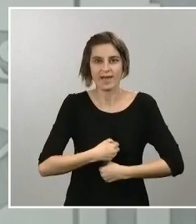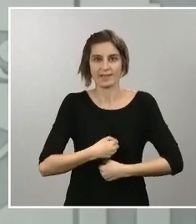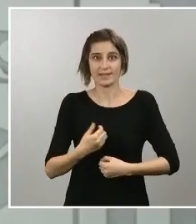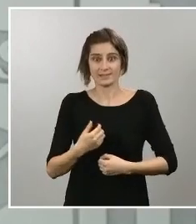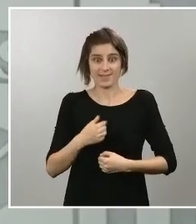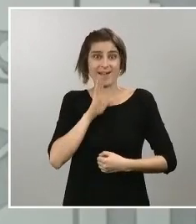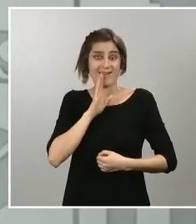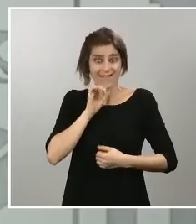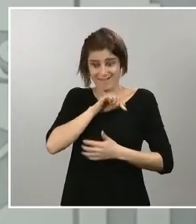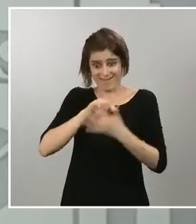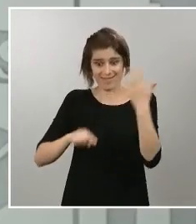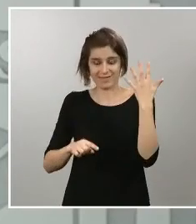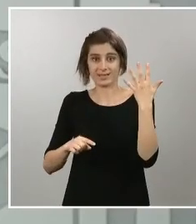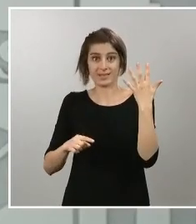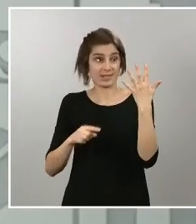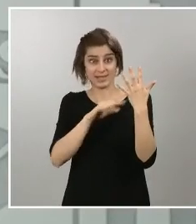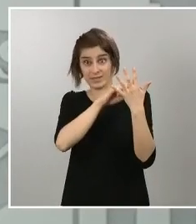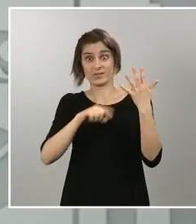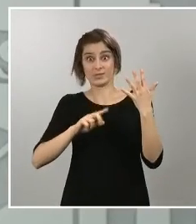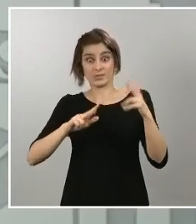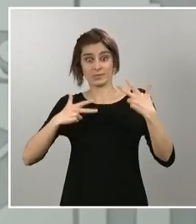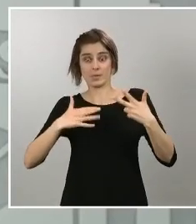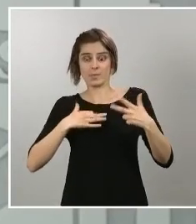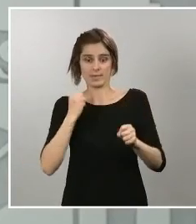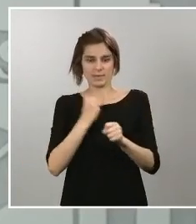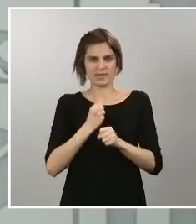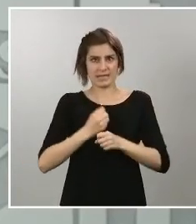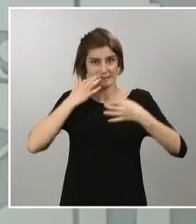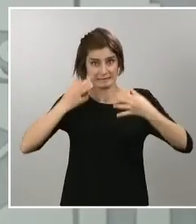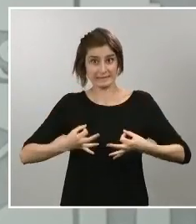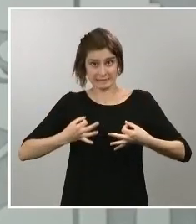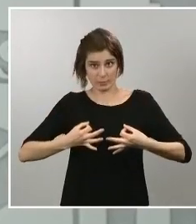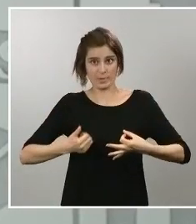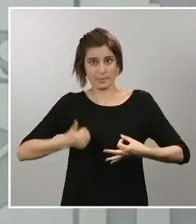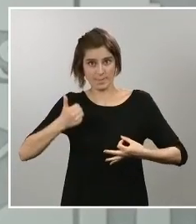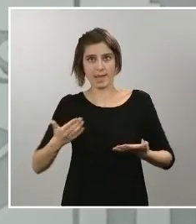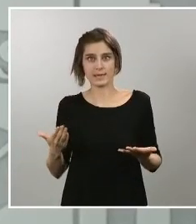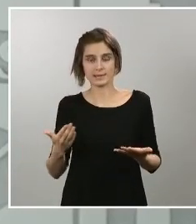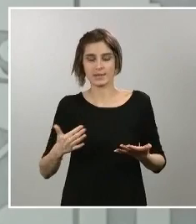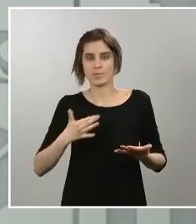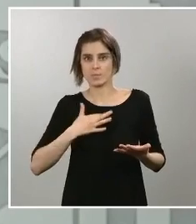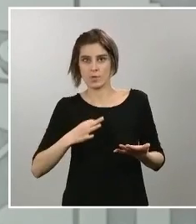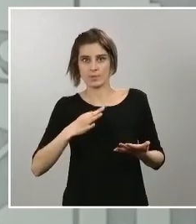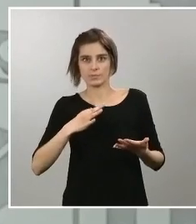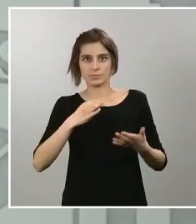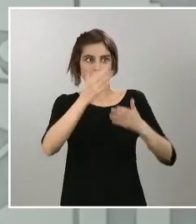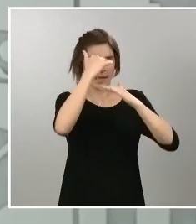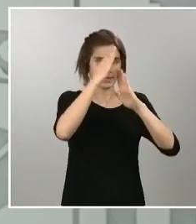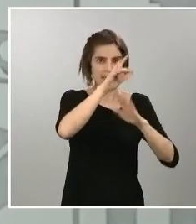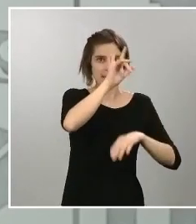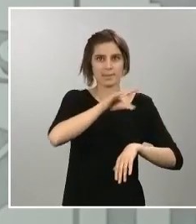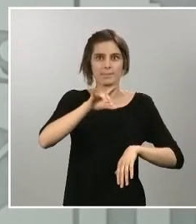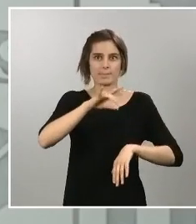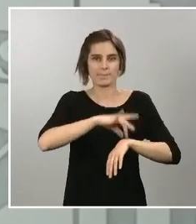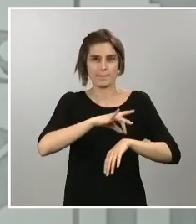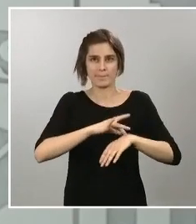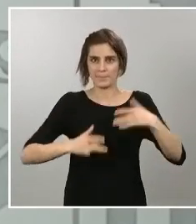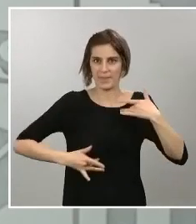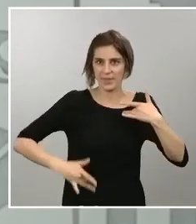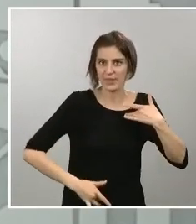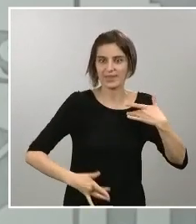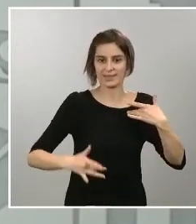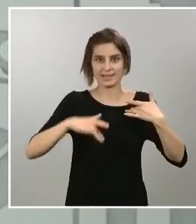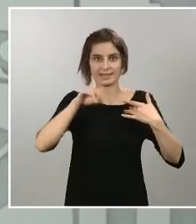trabajar de forma más segura, que nos permita atender a nuestros pacientes, a nuestros enfermos en la UCI o que